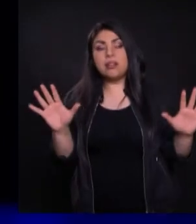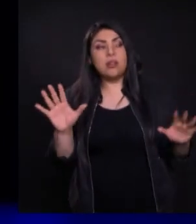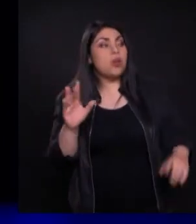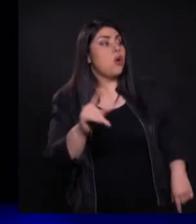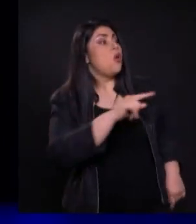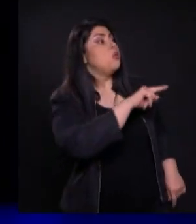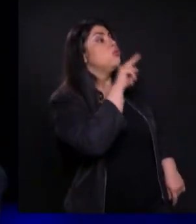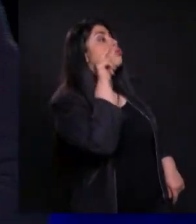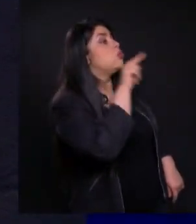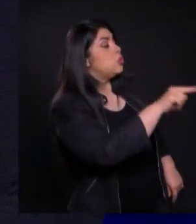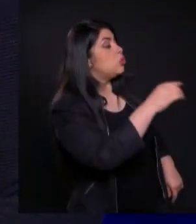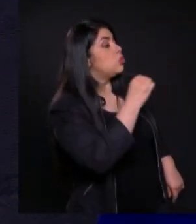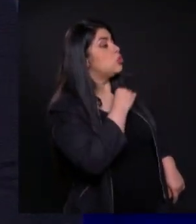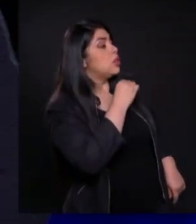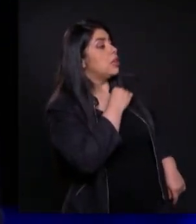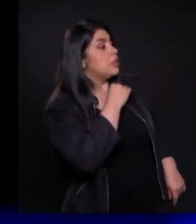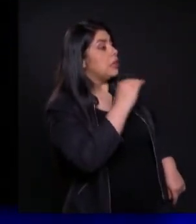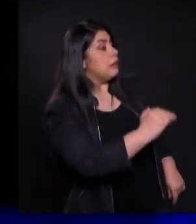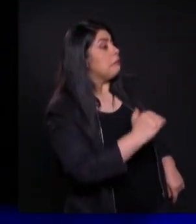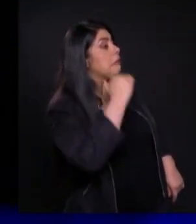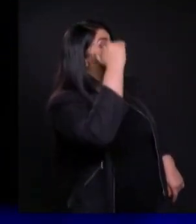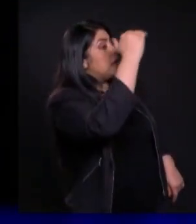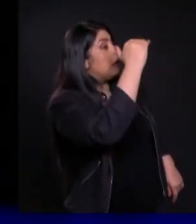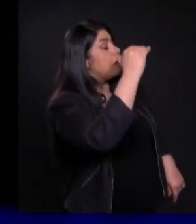Será vuestro servidor